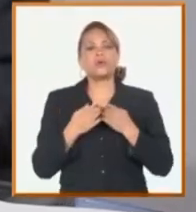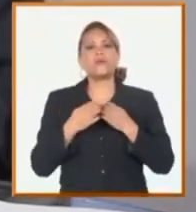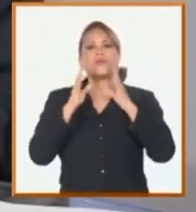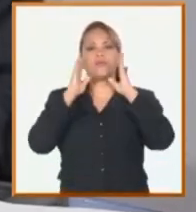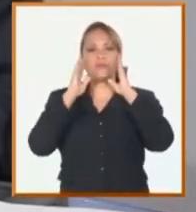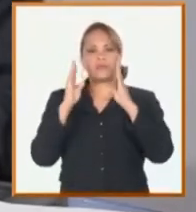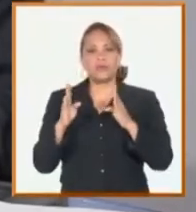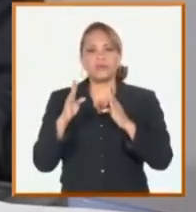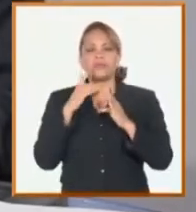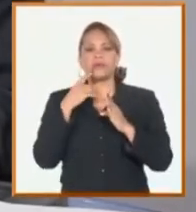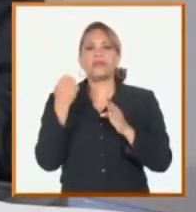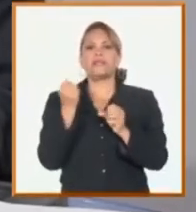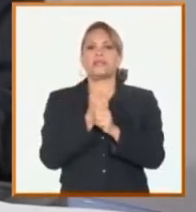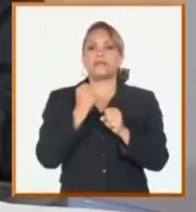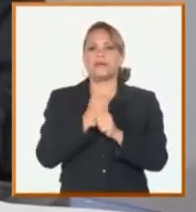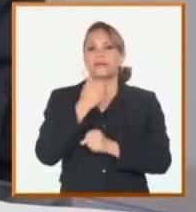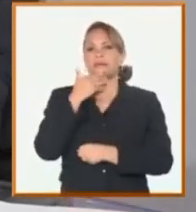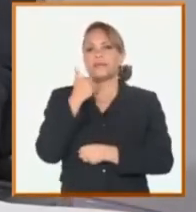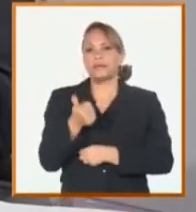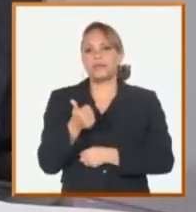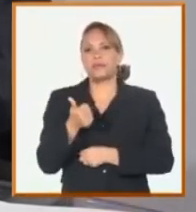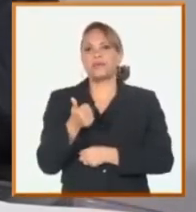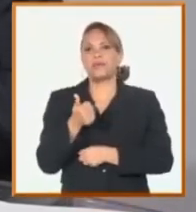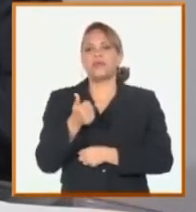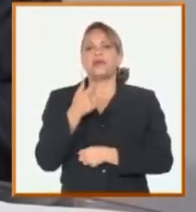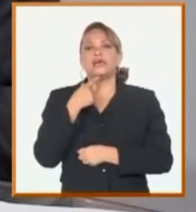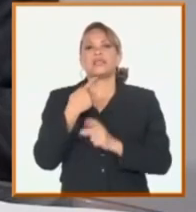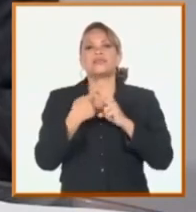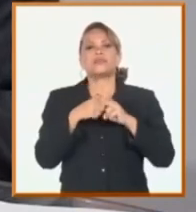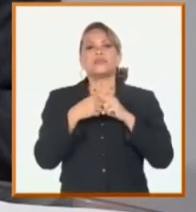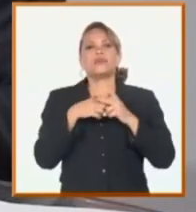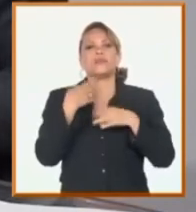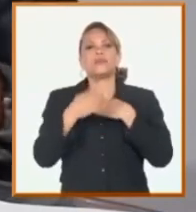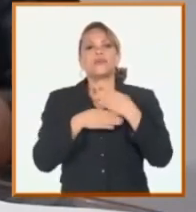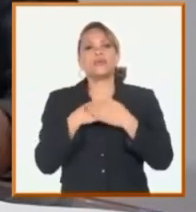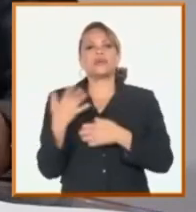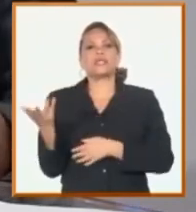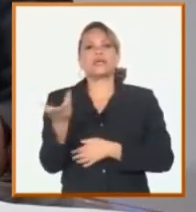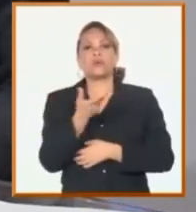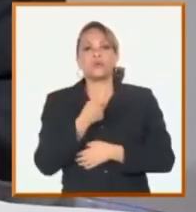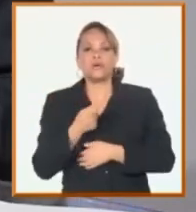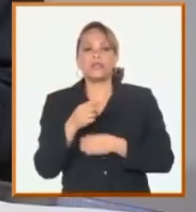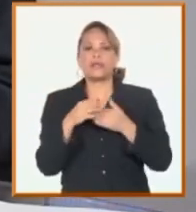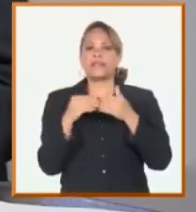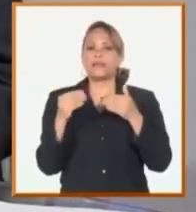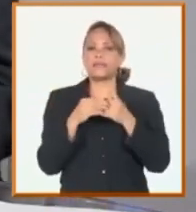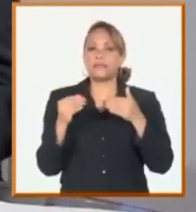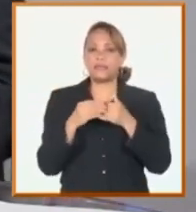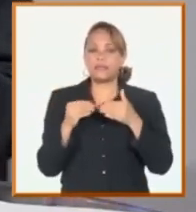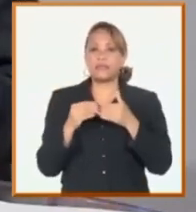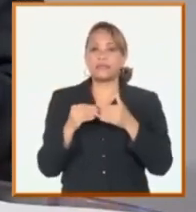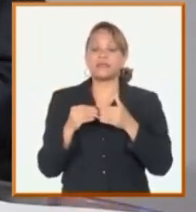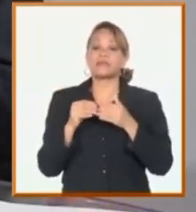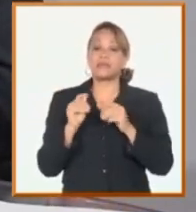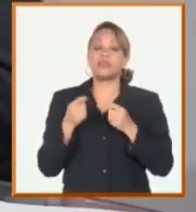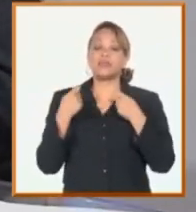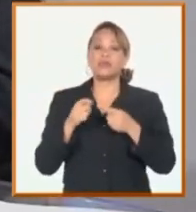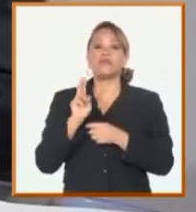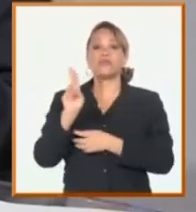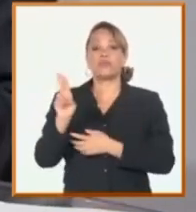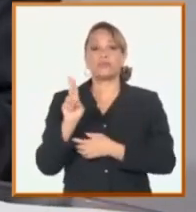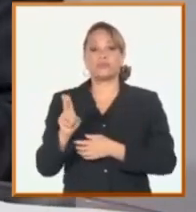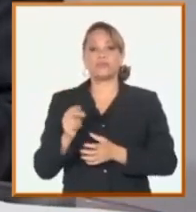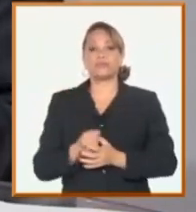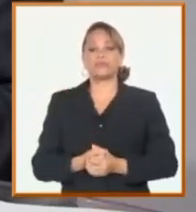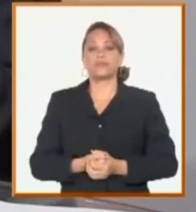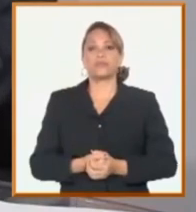o sea, incremento del cobro, quiero decir, no de subir los impuestos, sino recaudación fiscal, porque tenemos un déficit grande en el presupuesto del Estado, en materia de